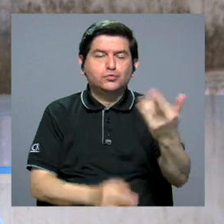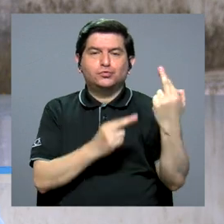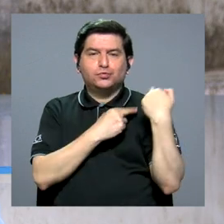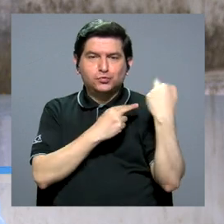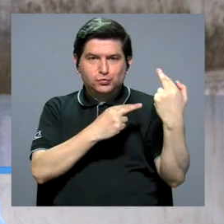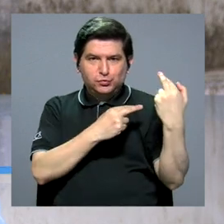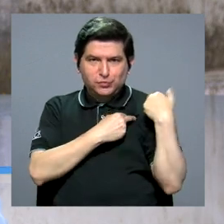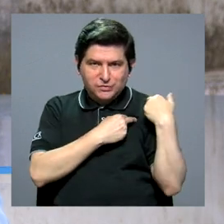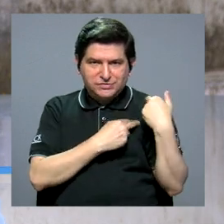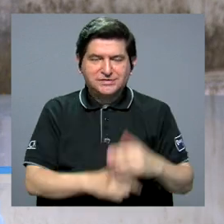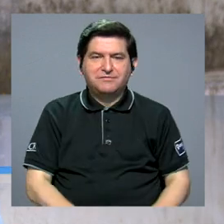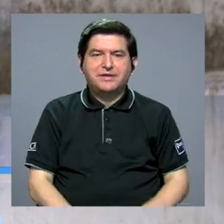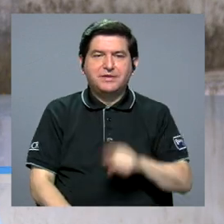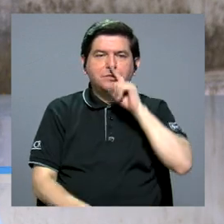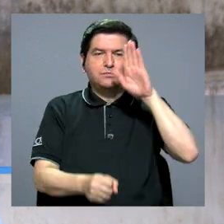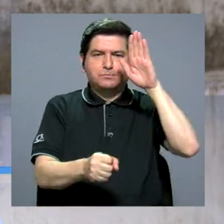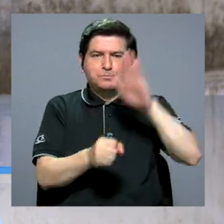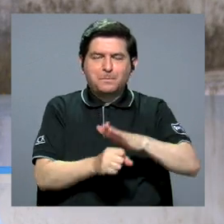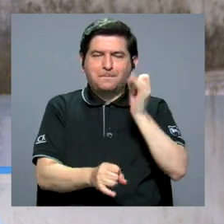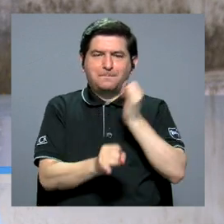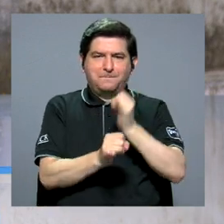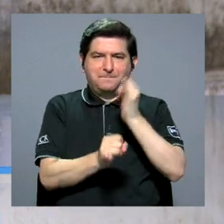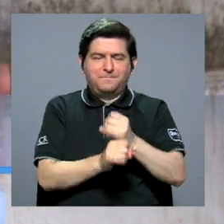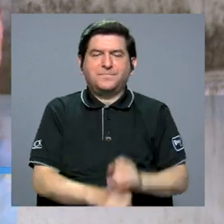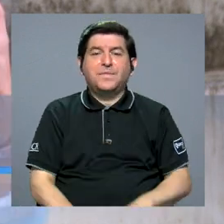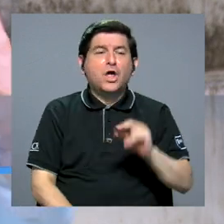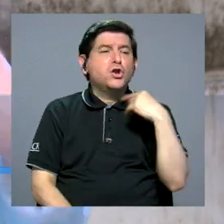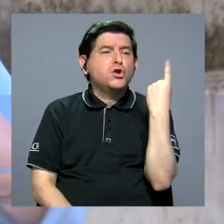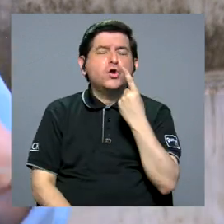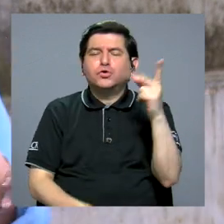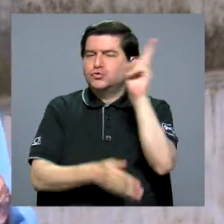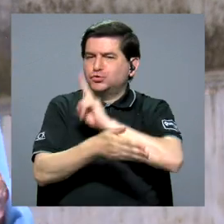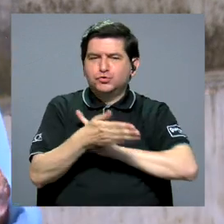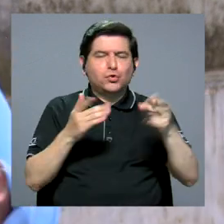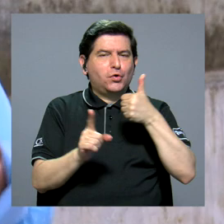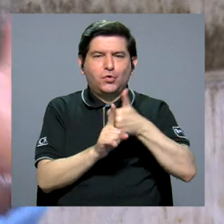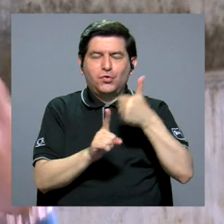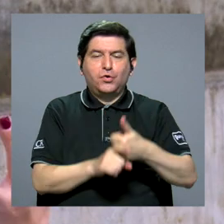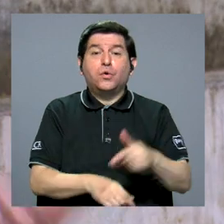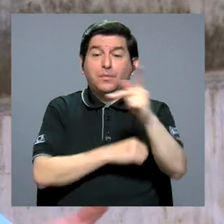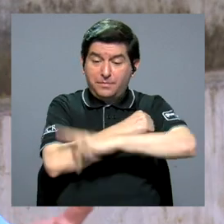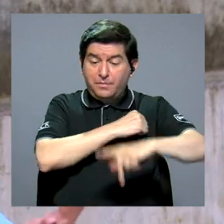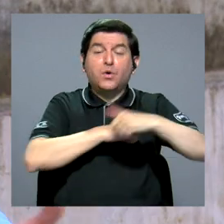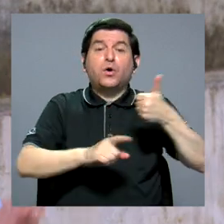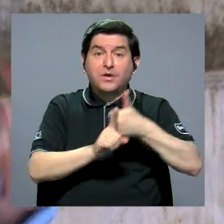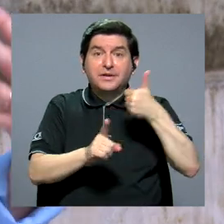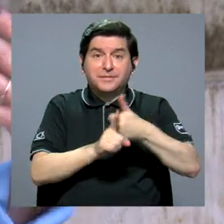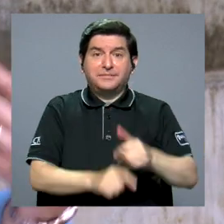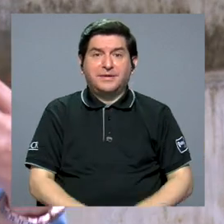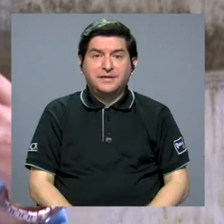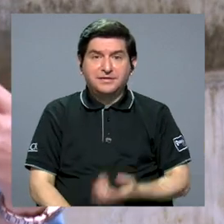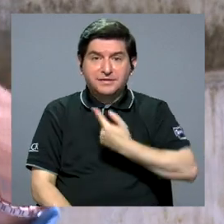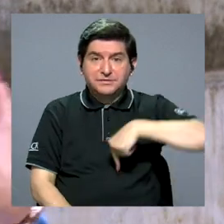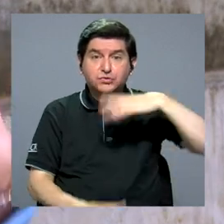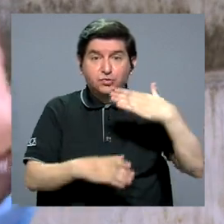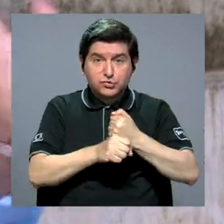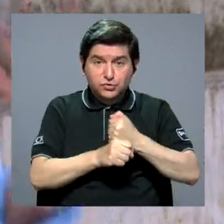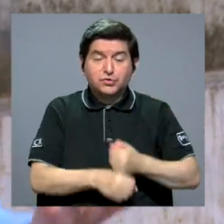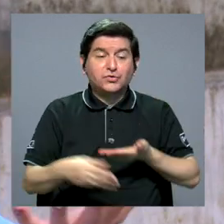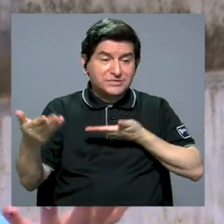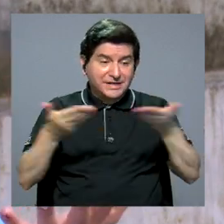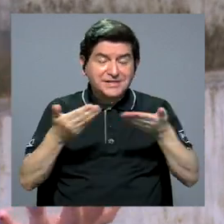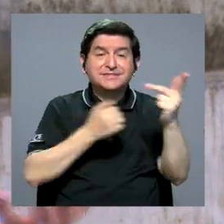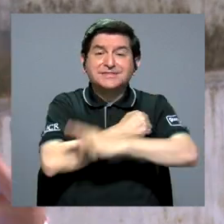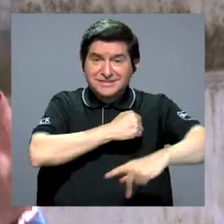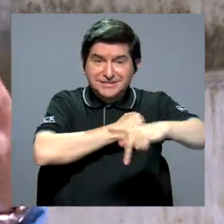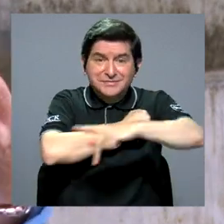responsabilidades con compromiso institucional. Y no solo por la universidad en sí, sino por el país mismo. Es que lo que nosotros hacemos, lo hacemos en